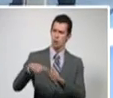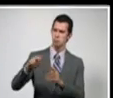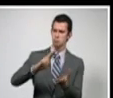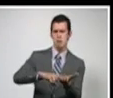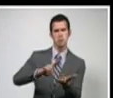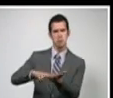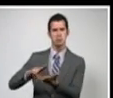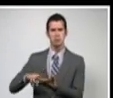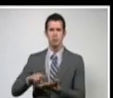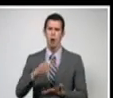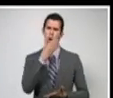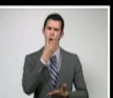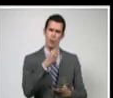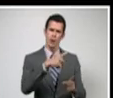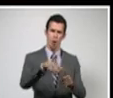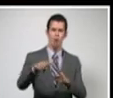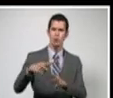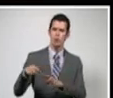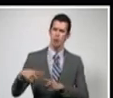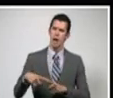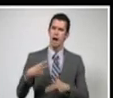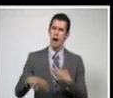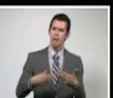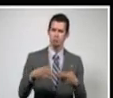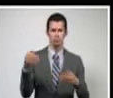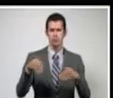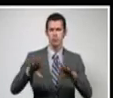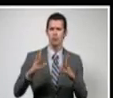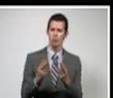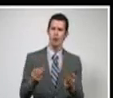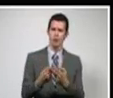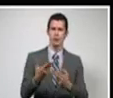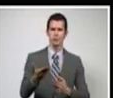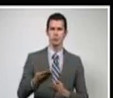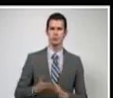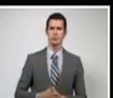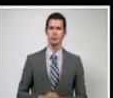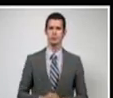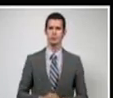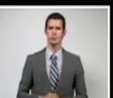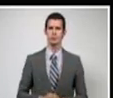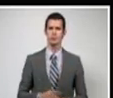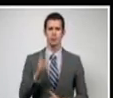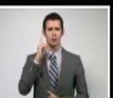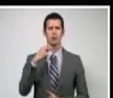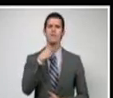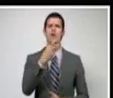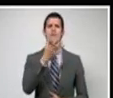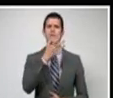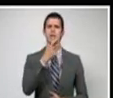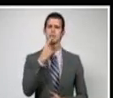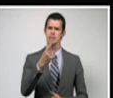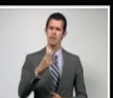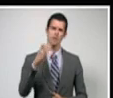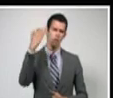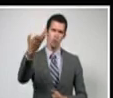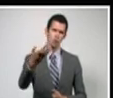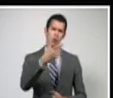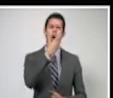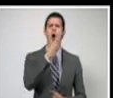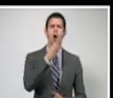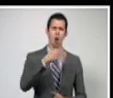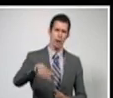creadores, se unen a la fiesta conmemorativa. Las generaciones futuras que serán, al fin y al cabo,